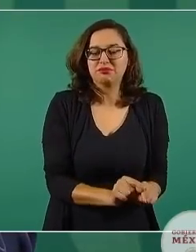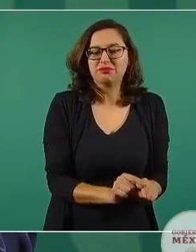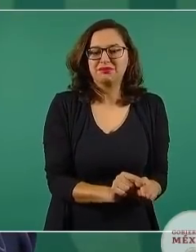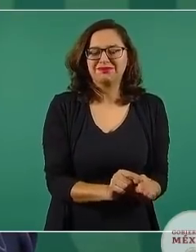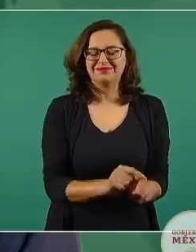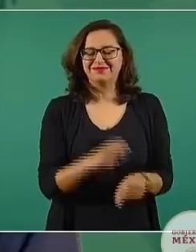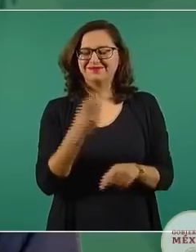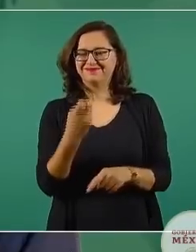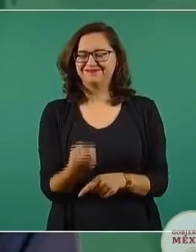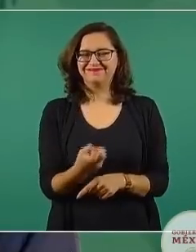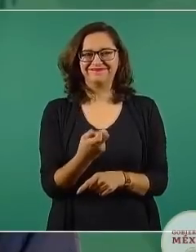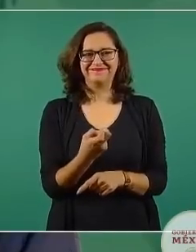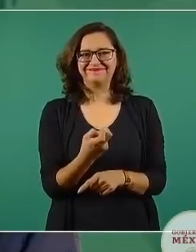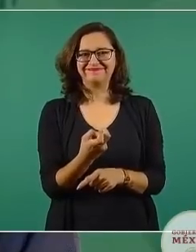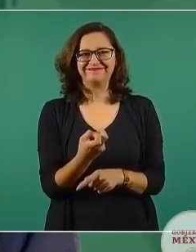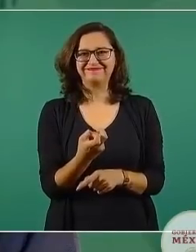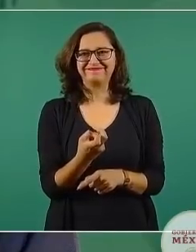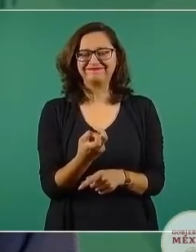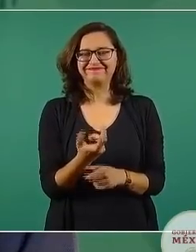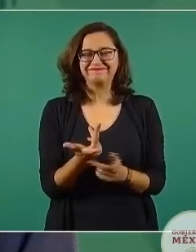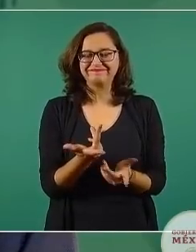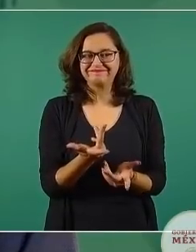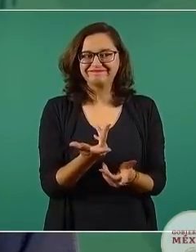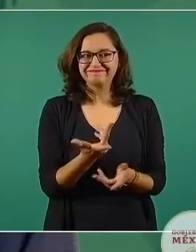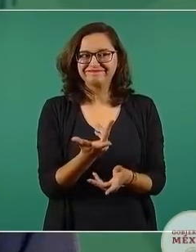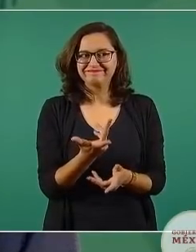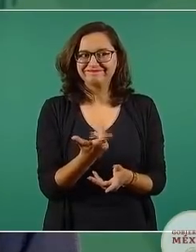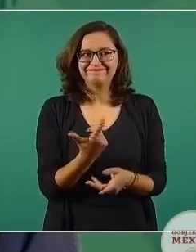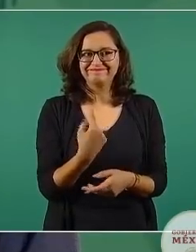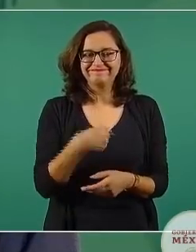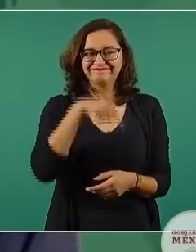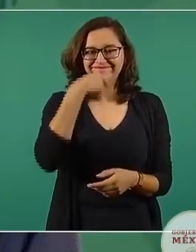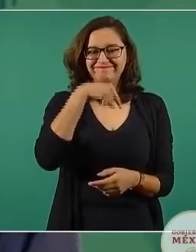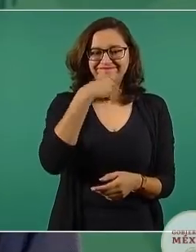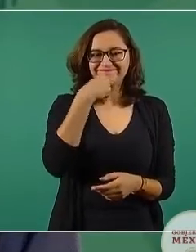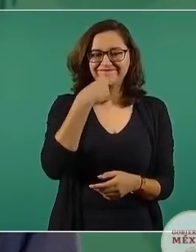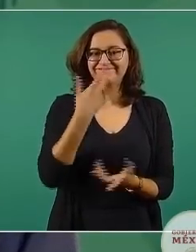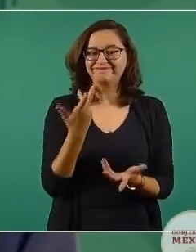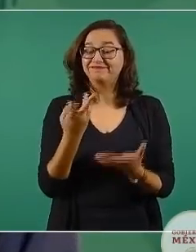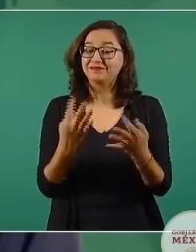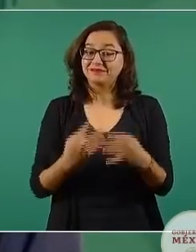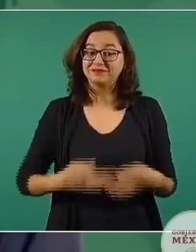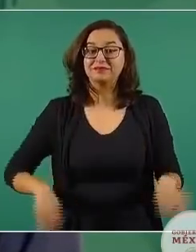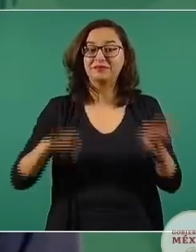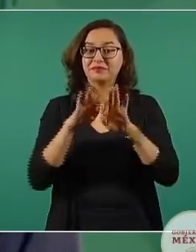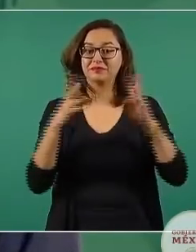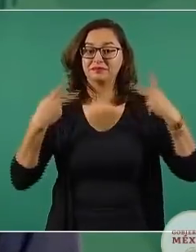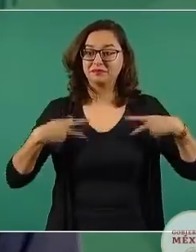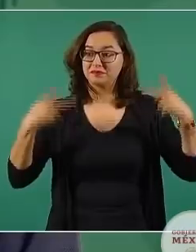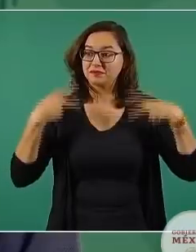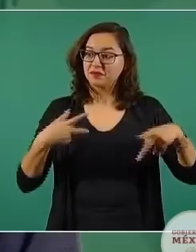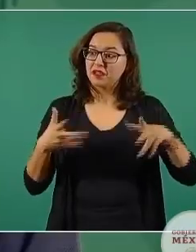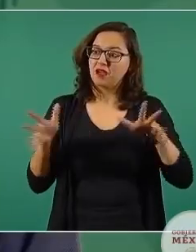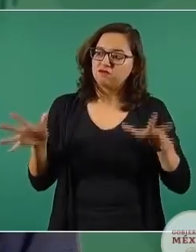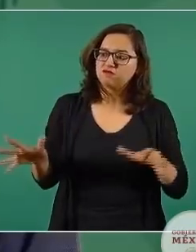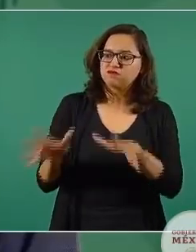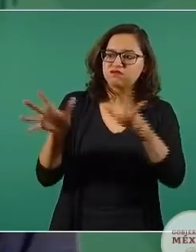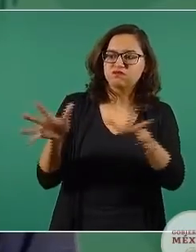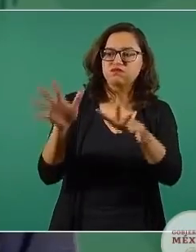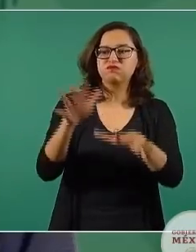Entonces, es muy importante el fomento a la lectura, se está haciendo en el Fondo